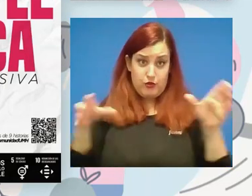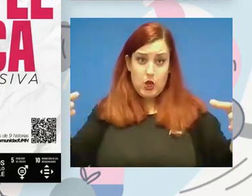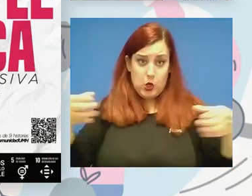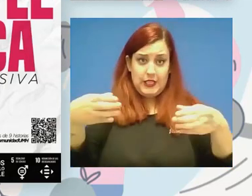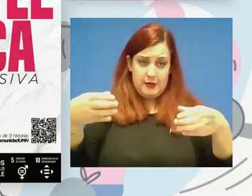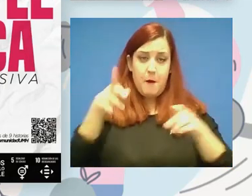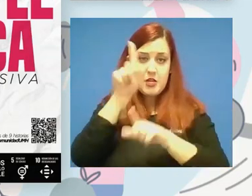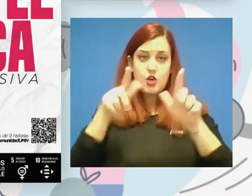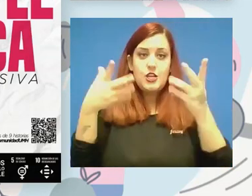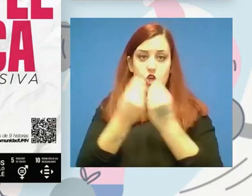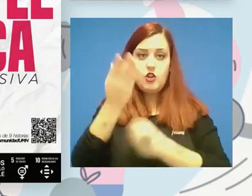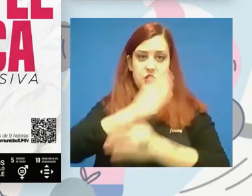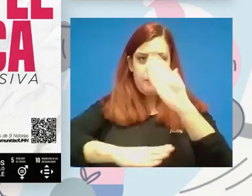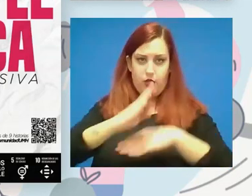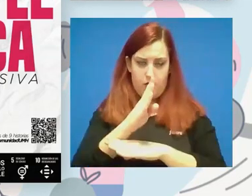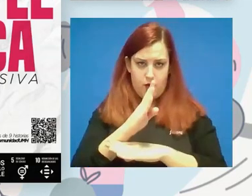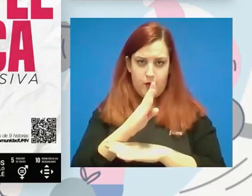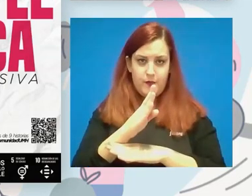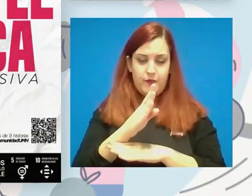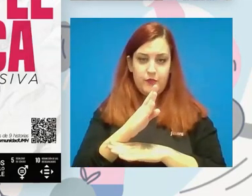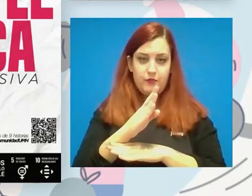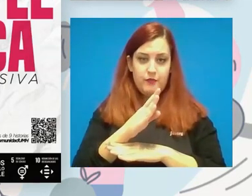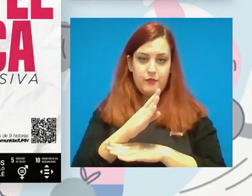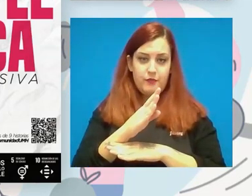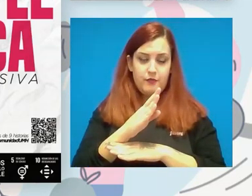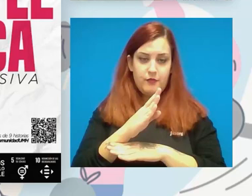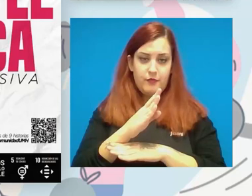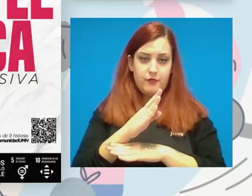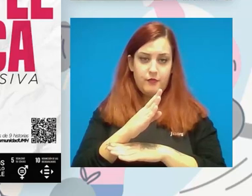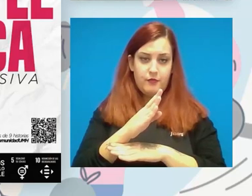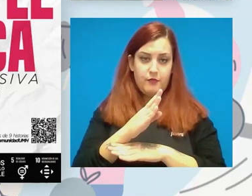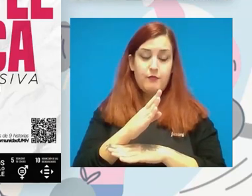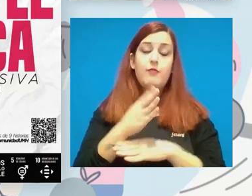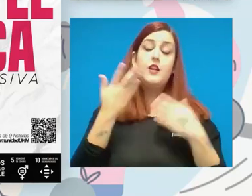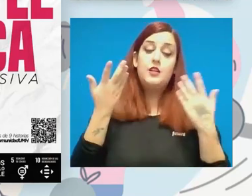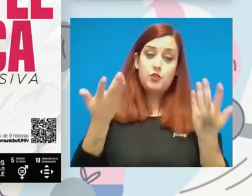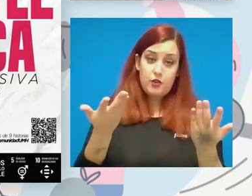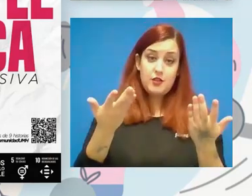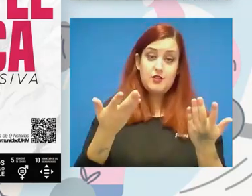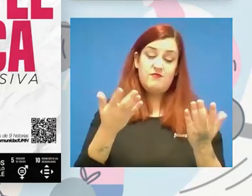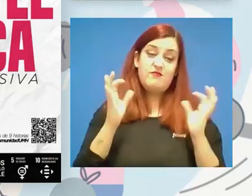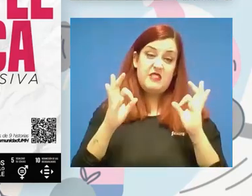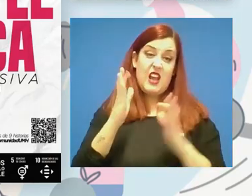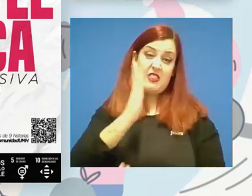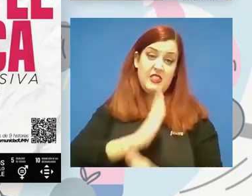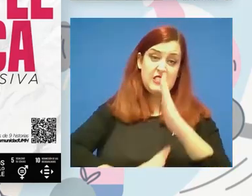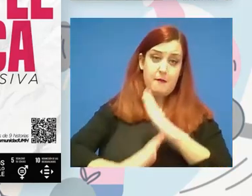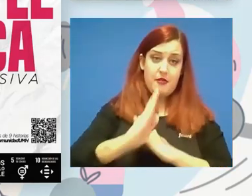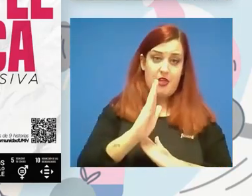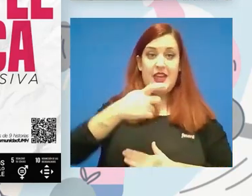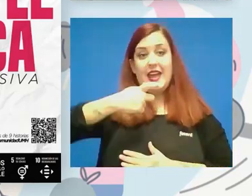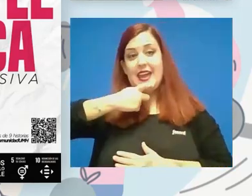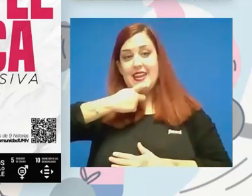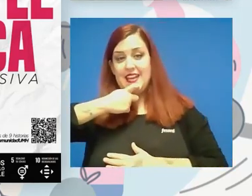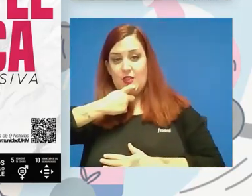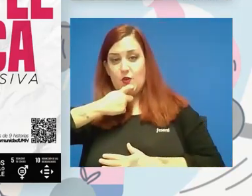la campaña era Disable. O sea, Disability sería discapacidad, Disable, ¿no? Que sería la traducción literal de